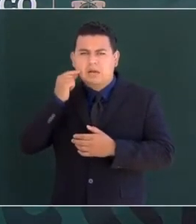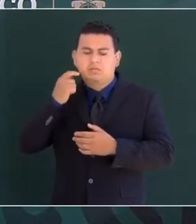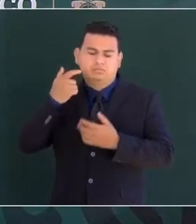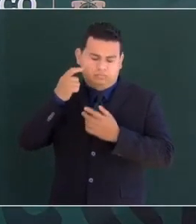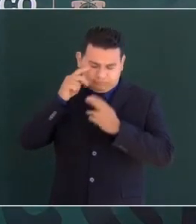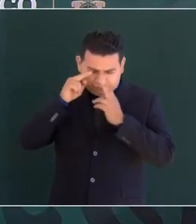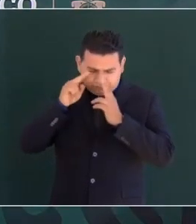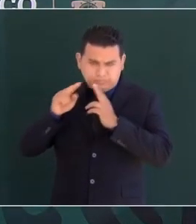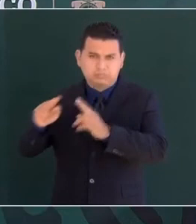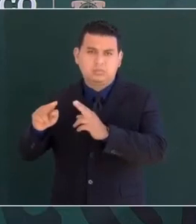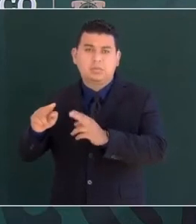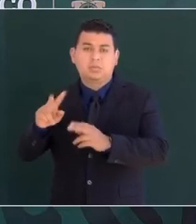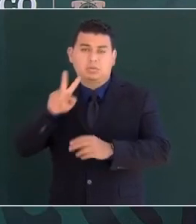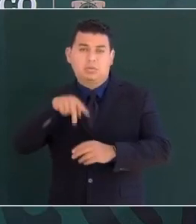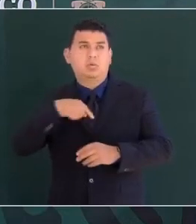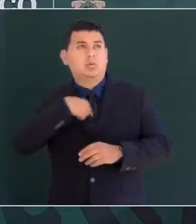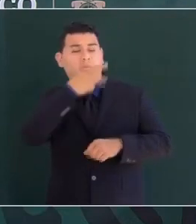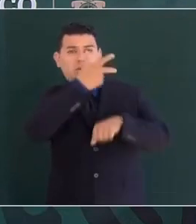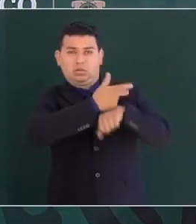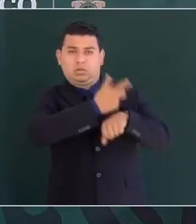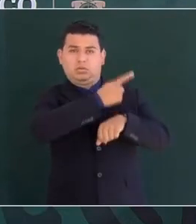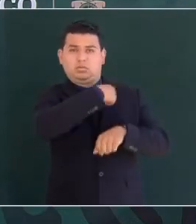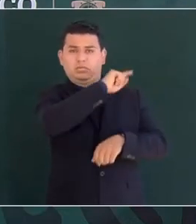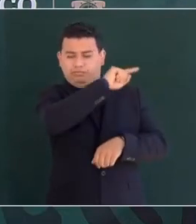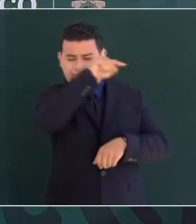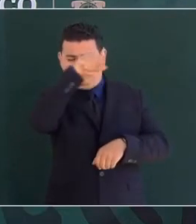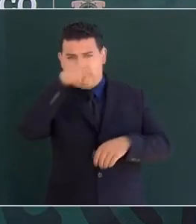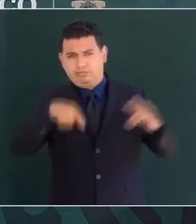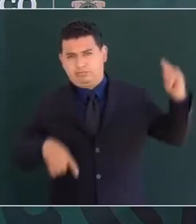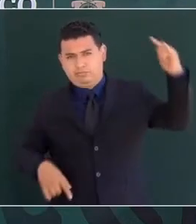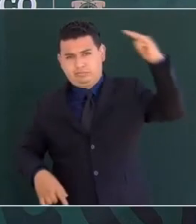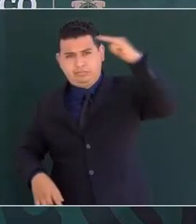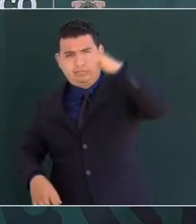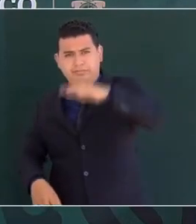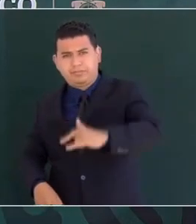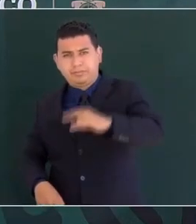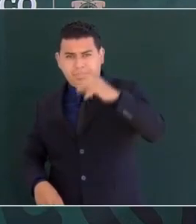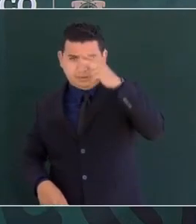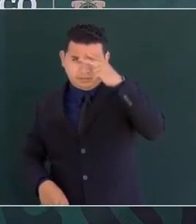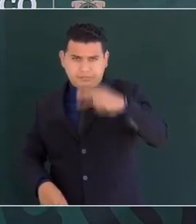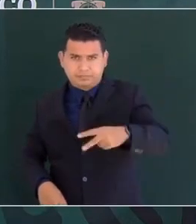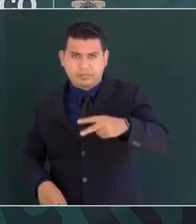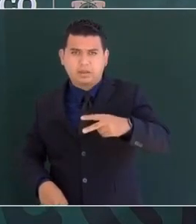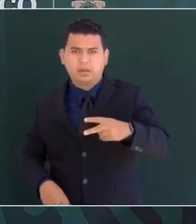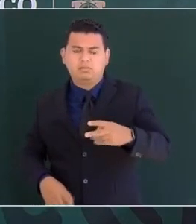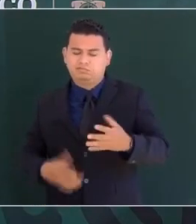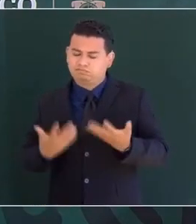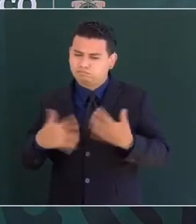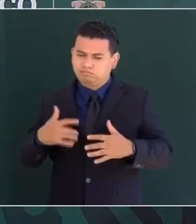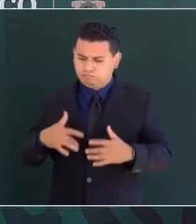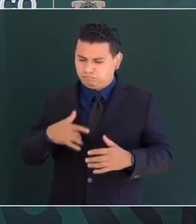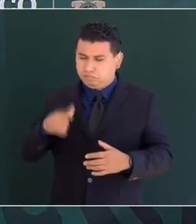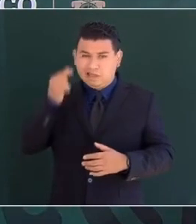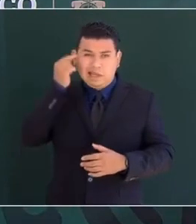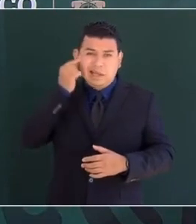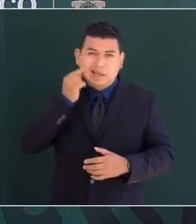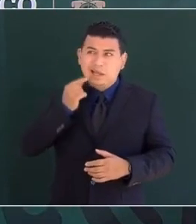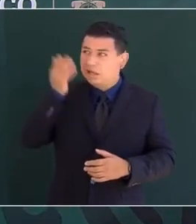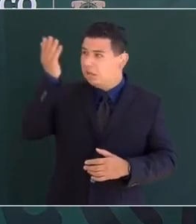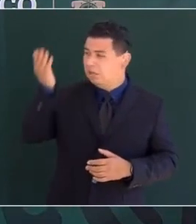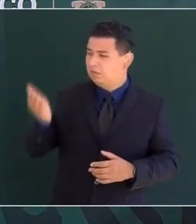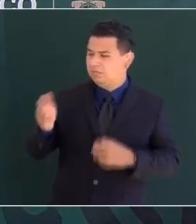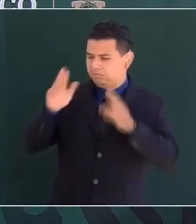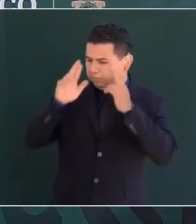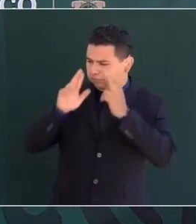Yo vengo de los Unidos para dar los honores a Vicente Guerrero,